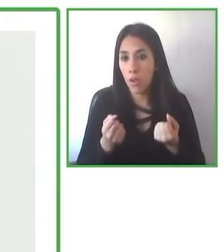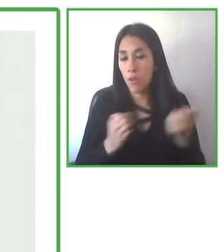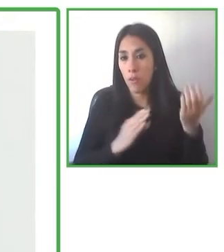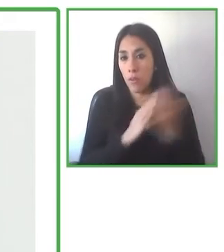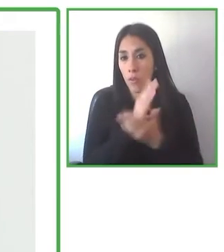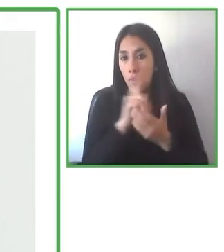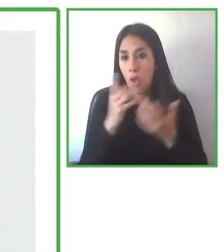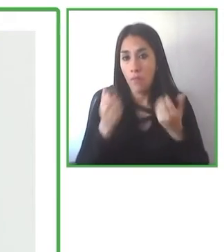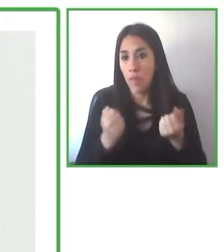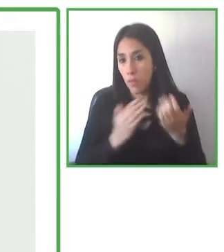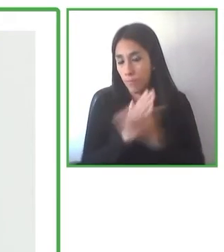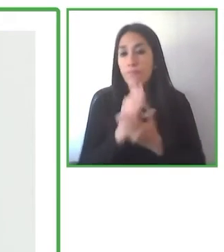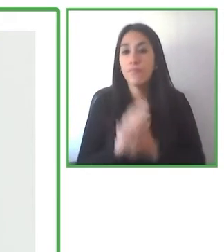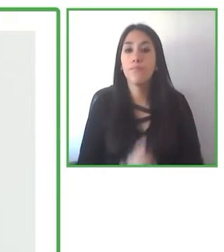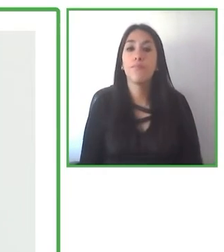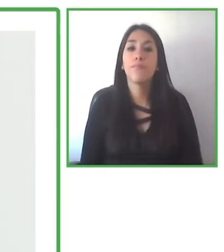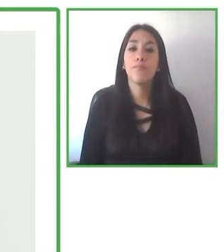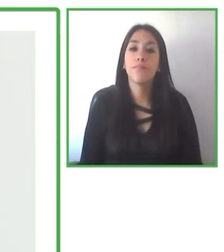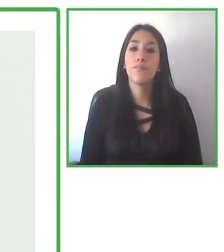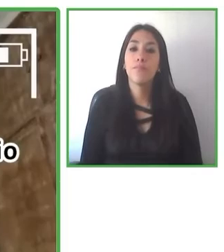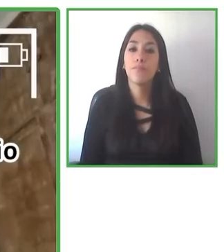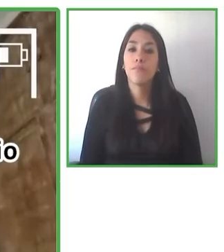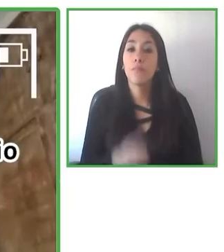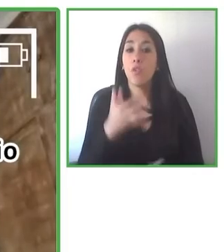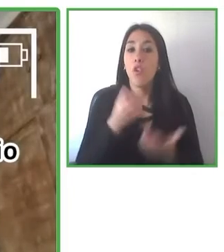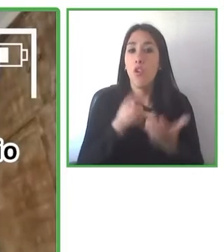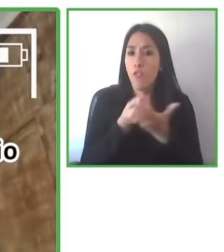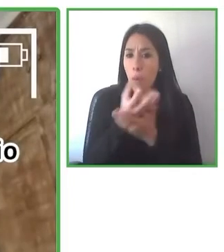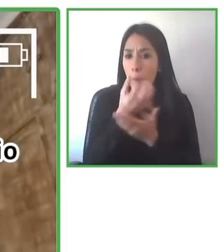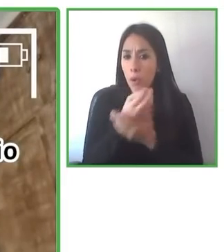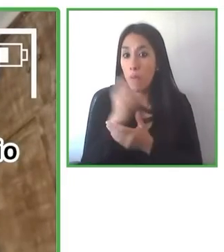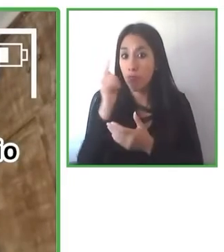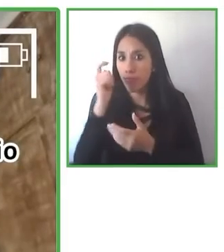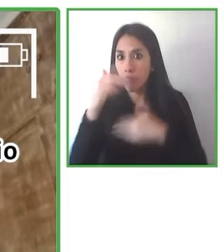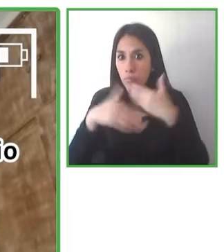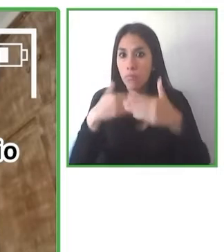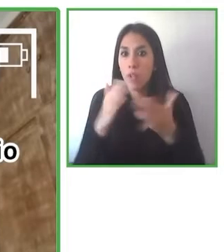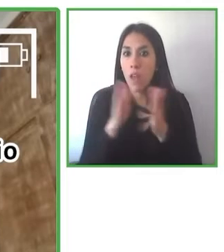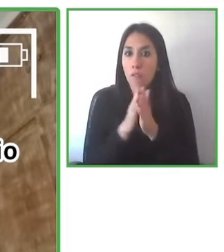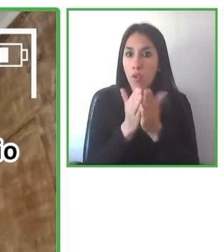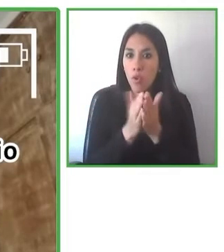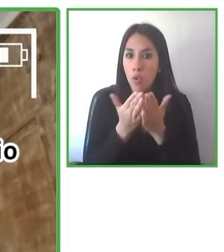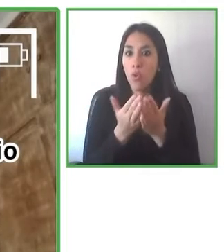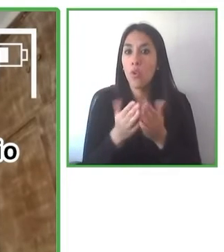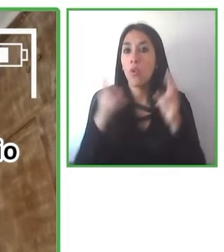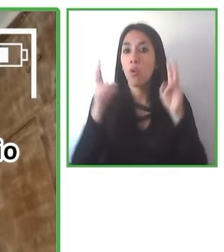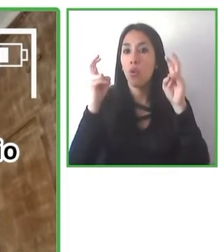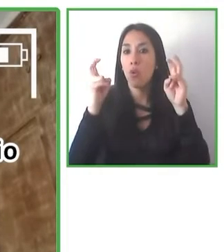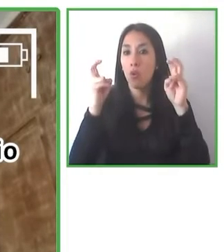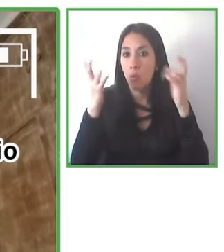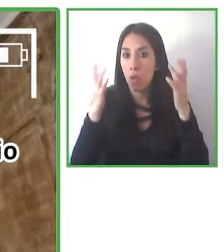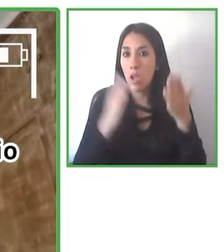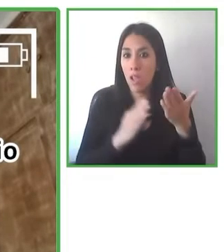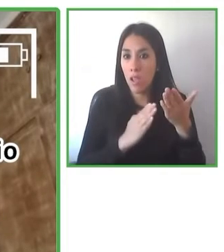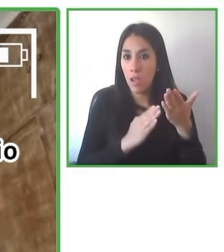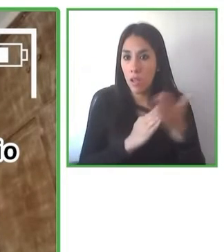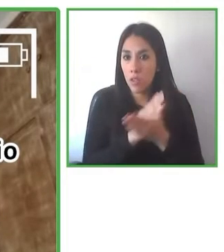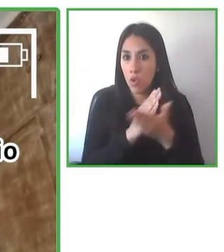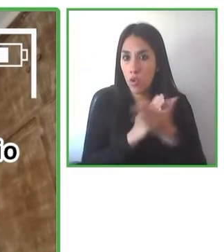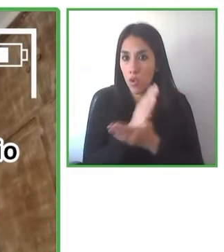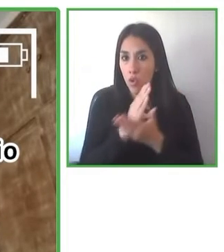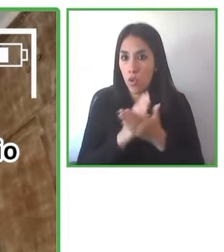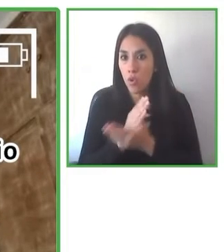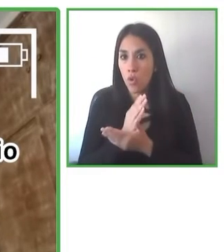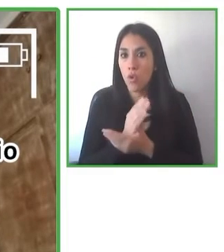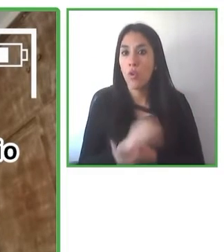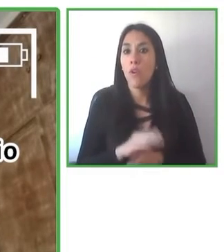principalmente a través de la lectura. La accesibilidad de los libros de Más Diferencias es importante para que las